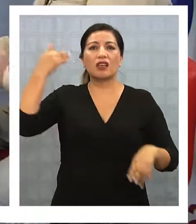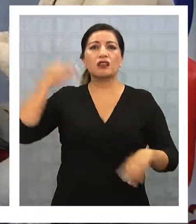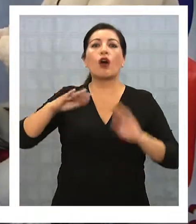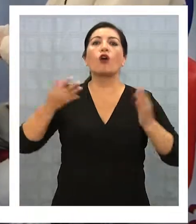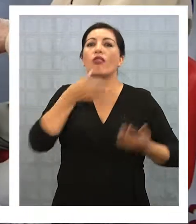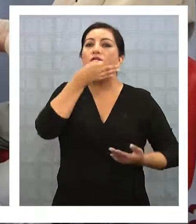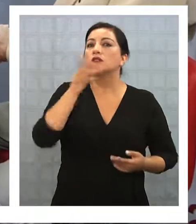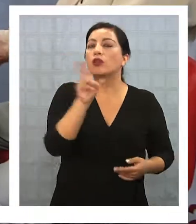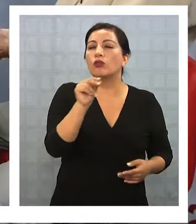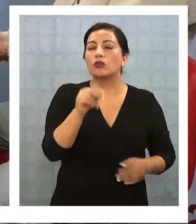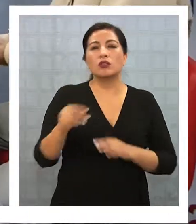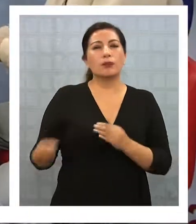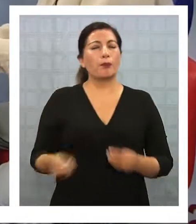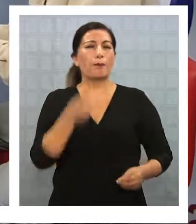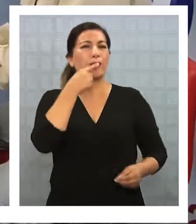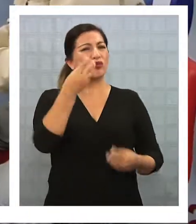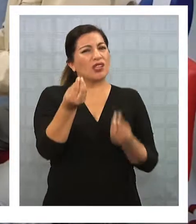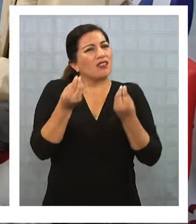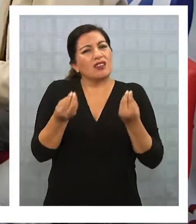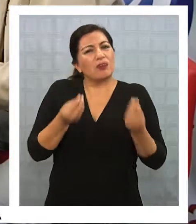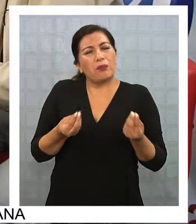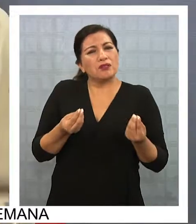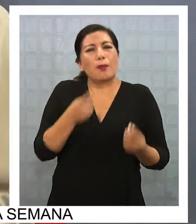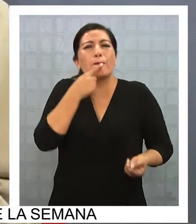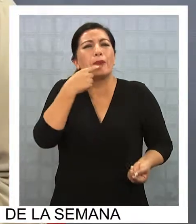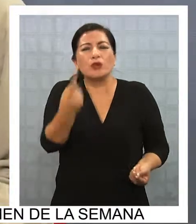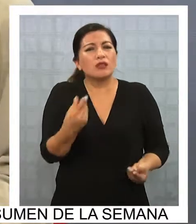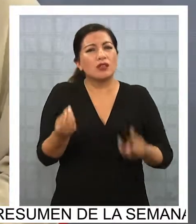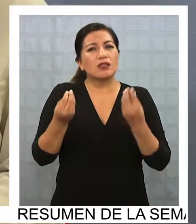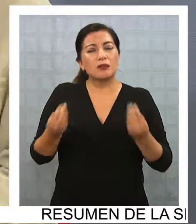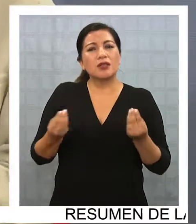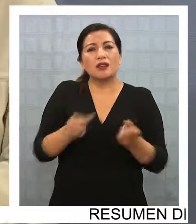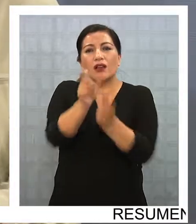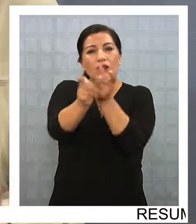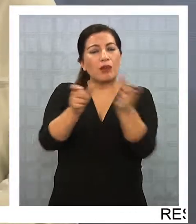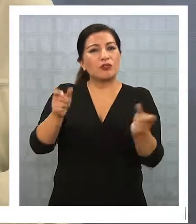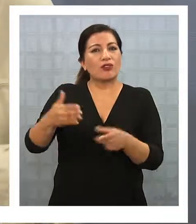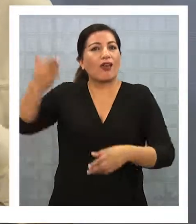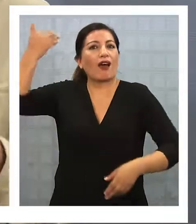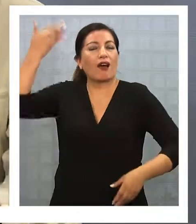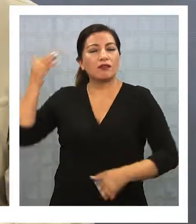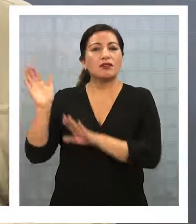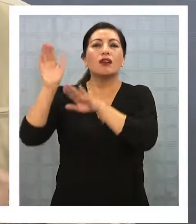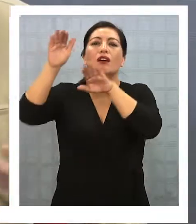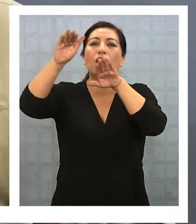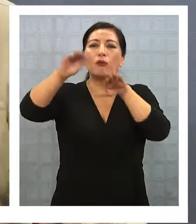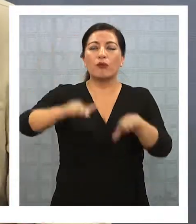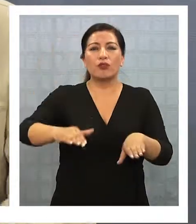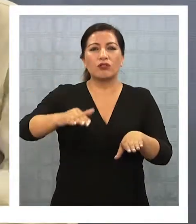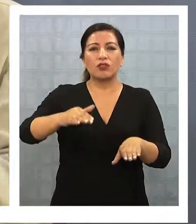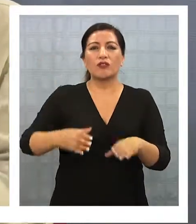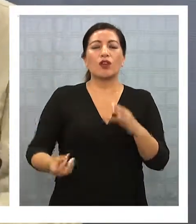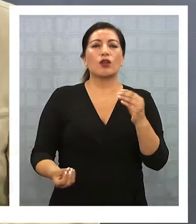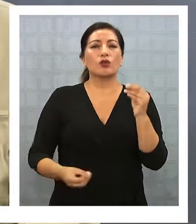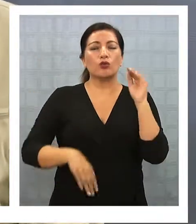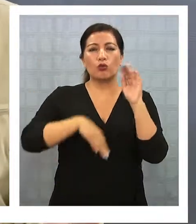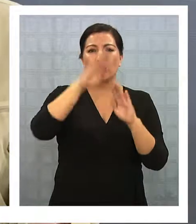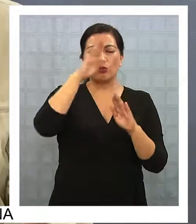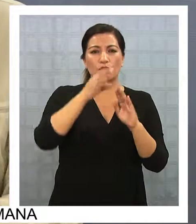que se hicieron renegar de todo eso ¿y qué pasó? esa es la pregunta ¿qué pasó con esta gente que apoyó a este grupo a la concertación